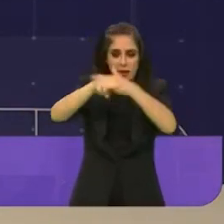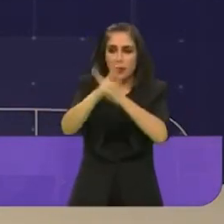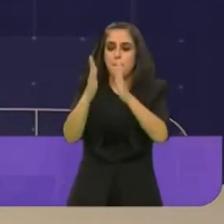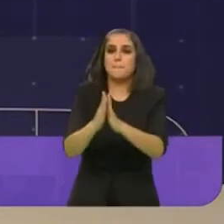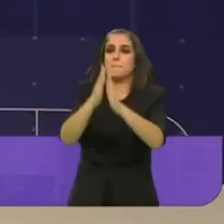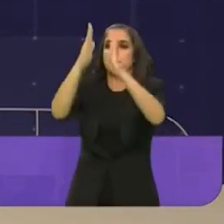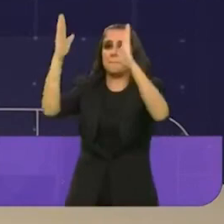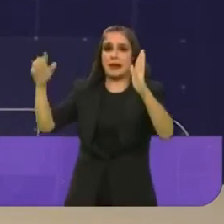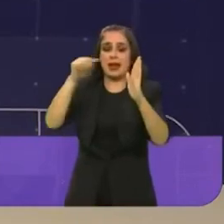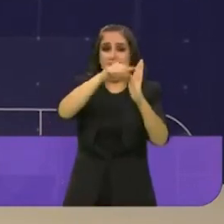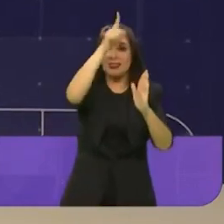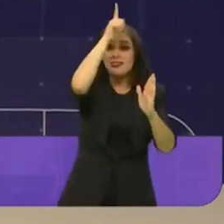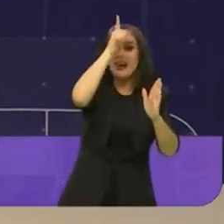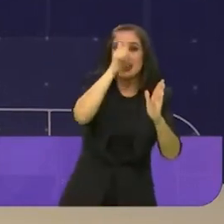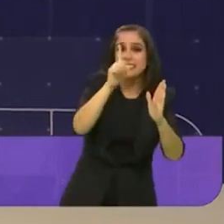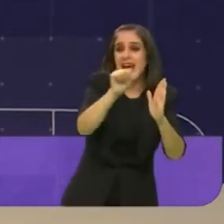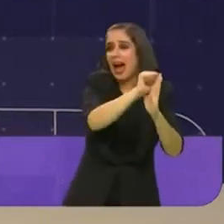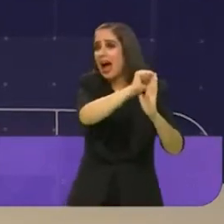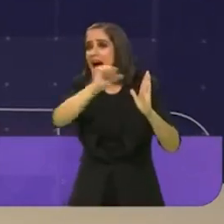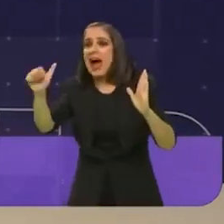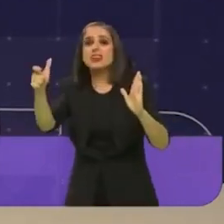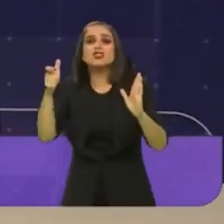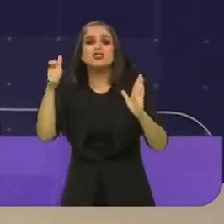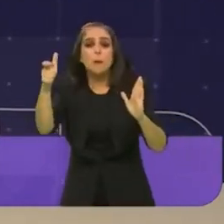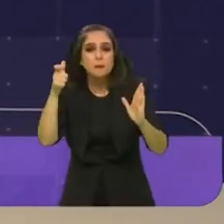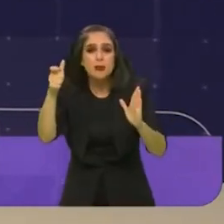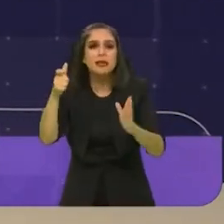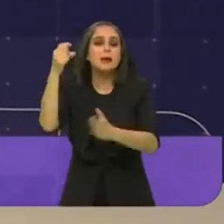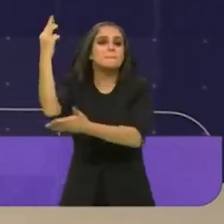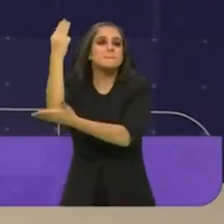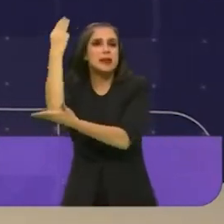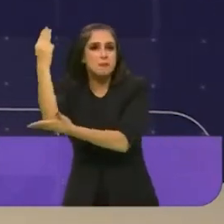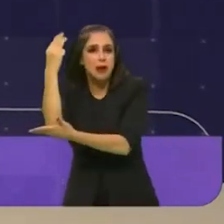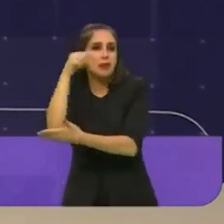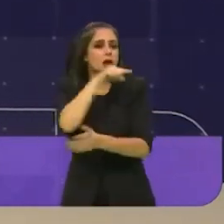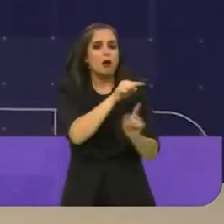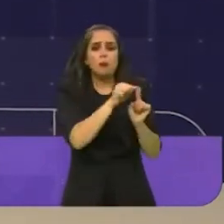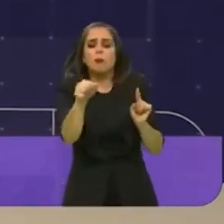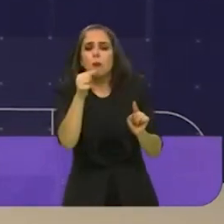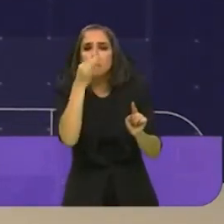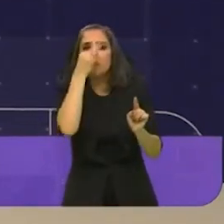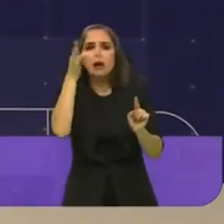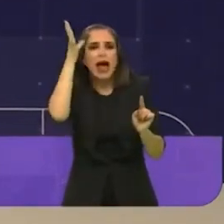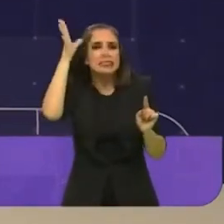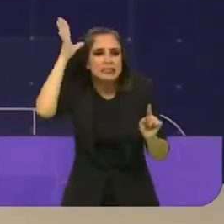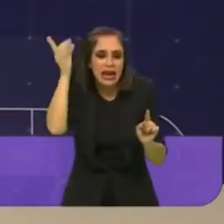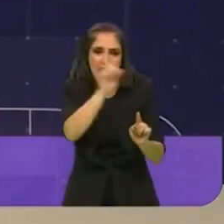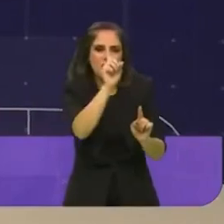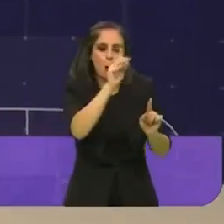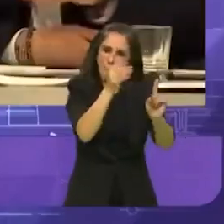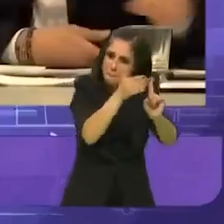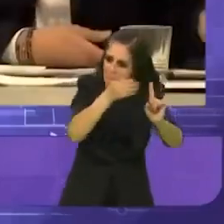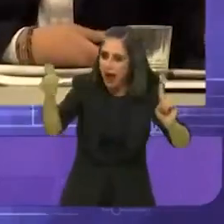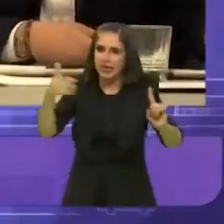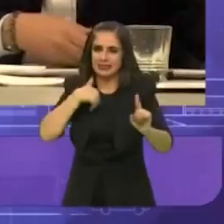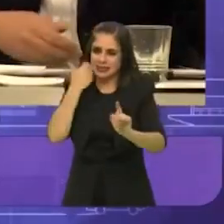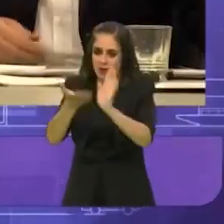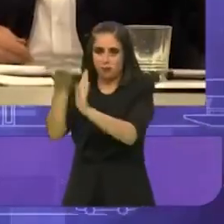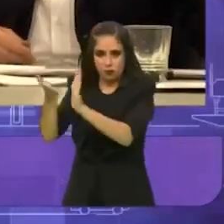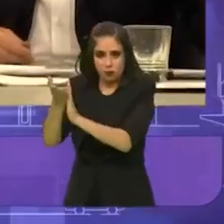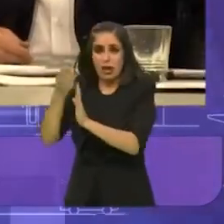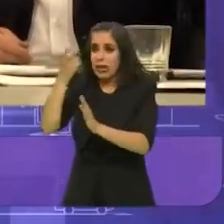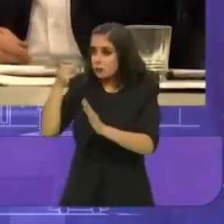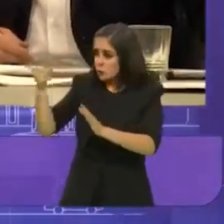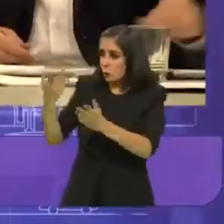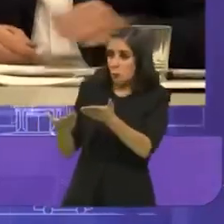llegue desde Tasqueña hasta Xochimilco y Milpalta. No hasta Azteca, Santiago. Y mira, si van a estar hablando de mis propuestas,